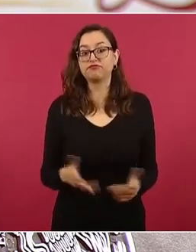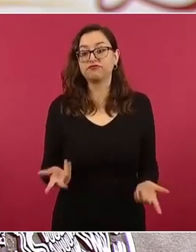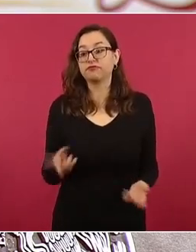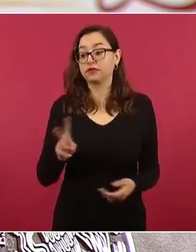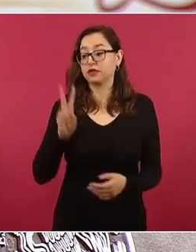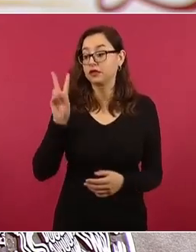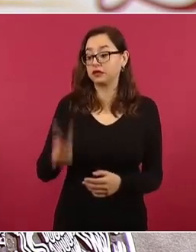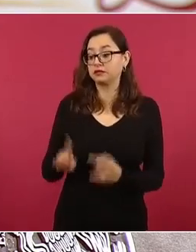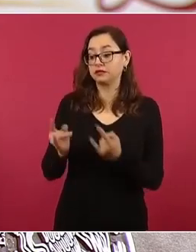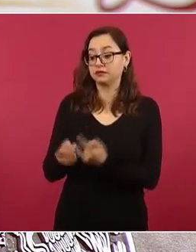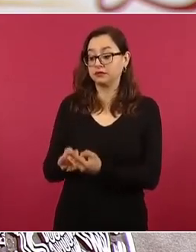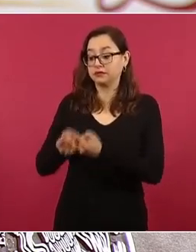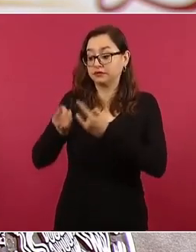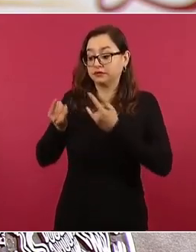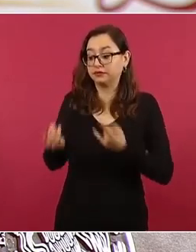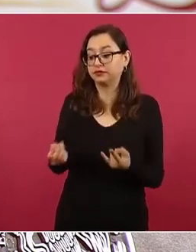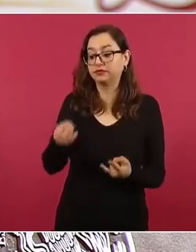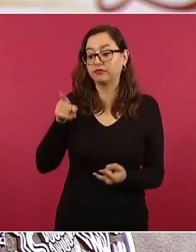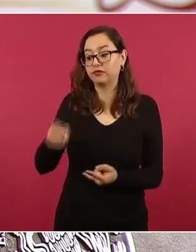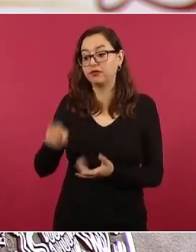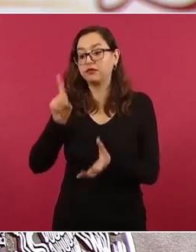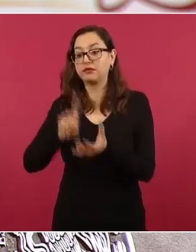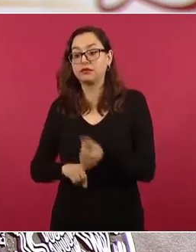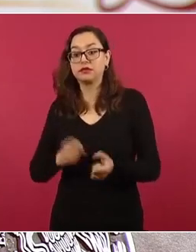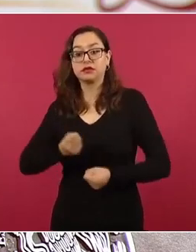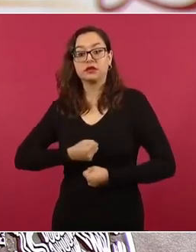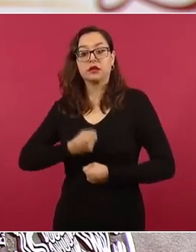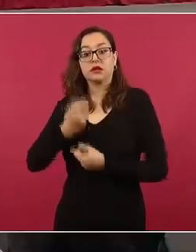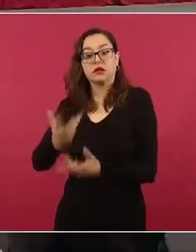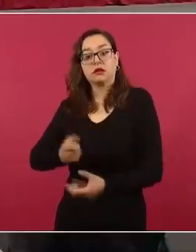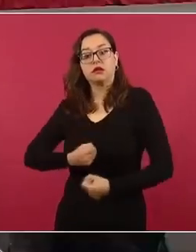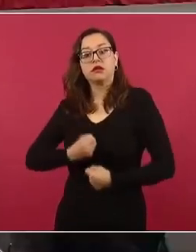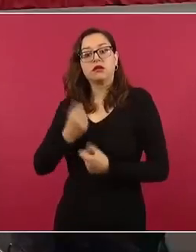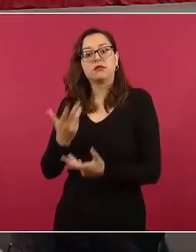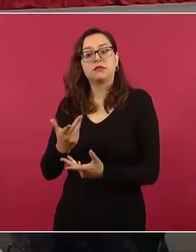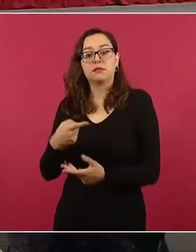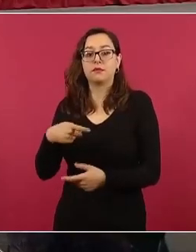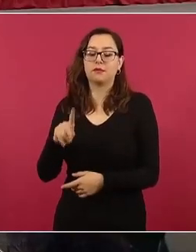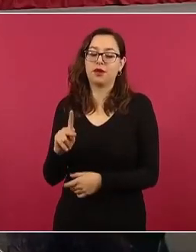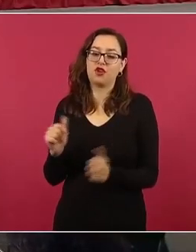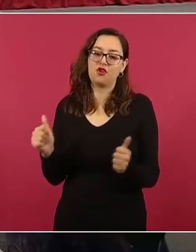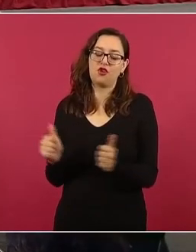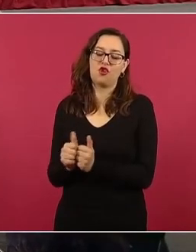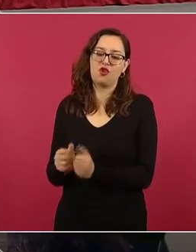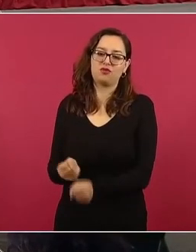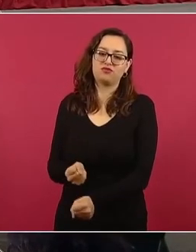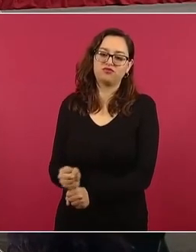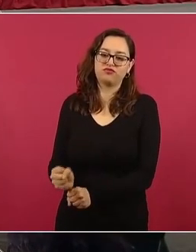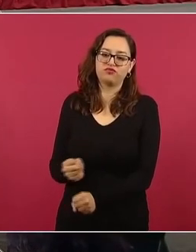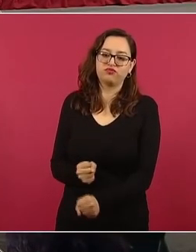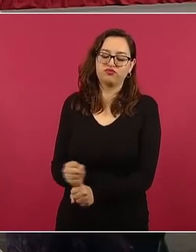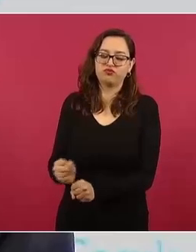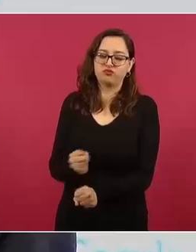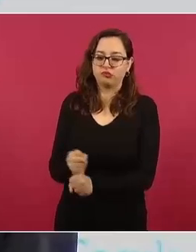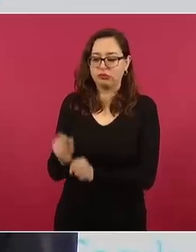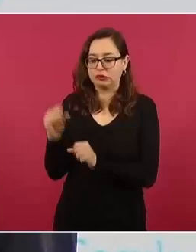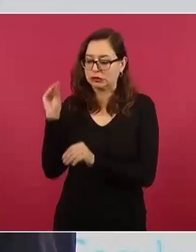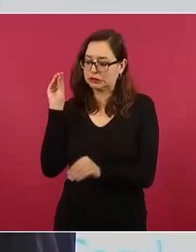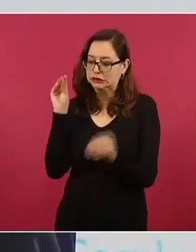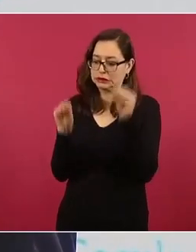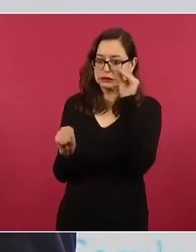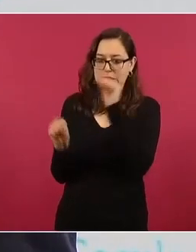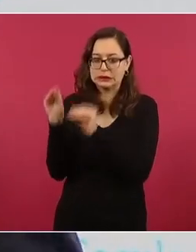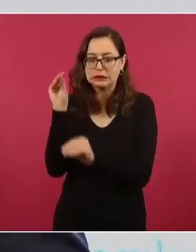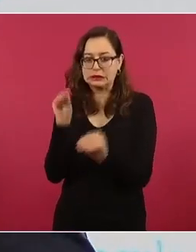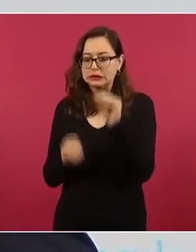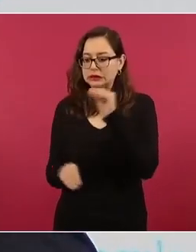declaraciones obtenidas mediante tortura a las personas detenidas, en la fabricación de pruebas y la manipulación de